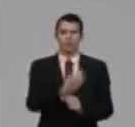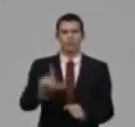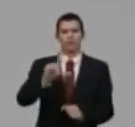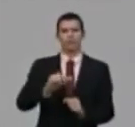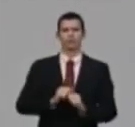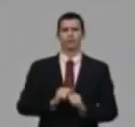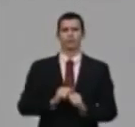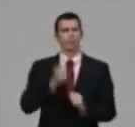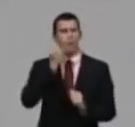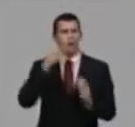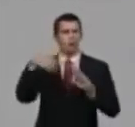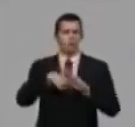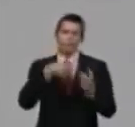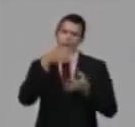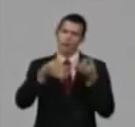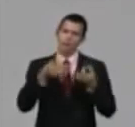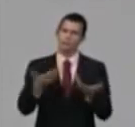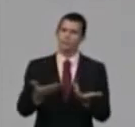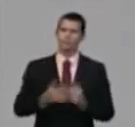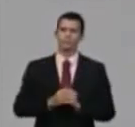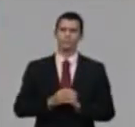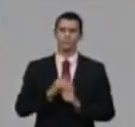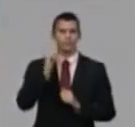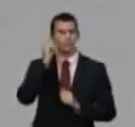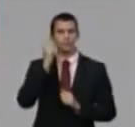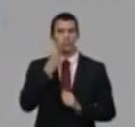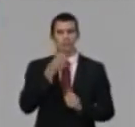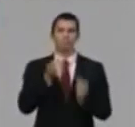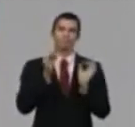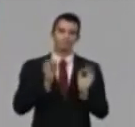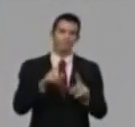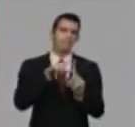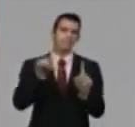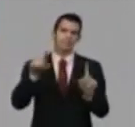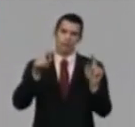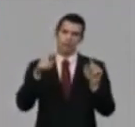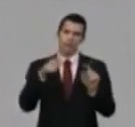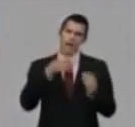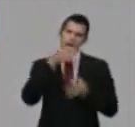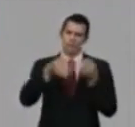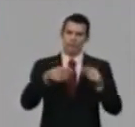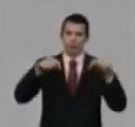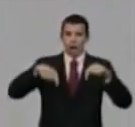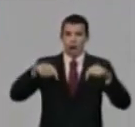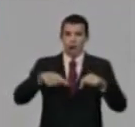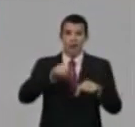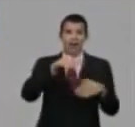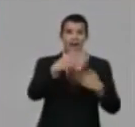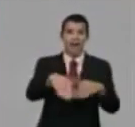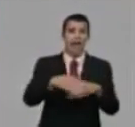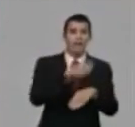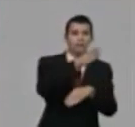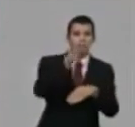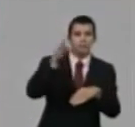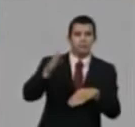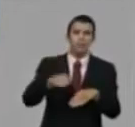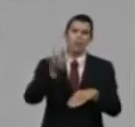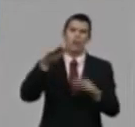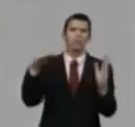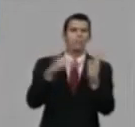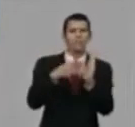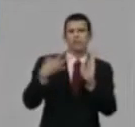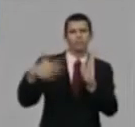Bueno, sobre ese tema decirte que nosotros tenemos en estos momentos en el terreno 4.649 trabajadores sociales.